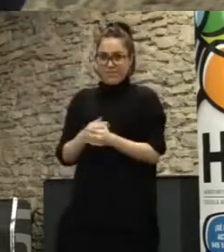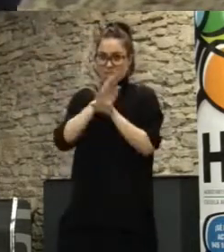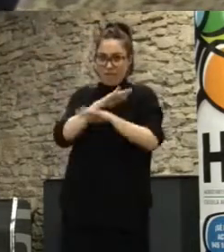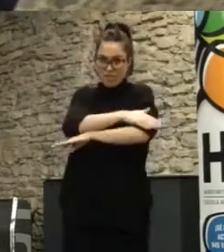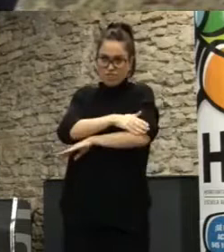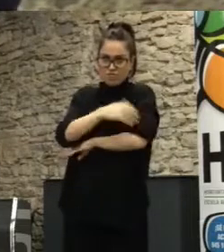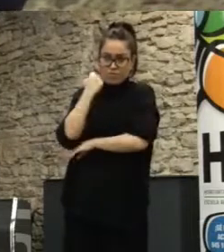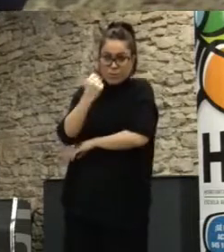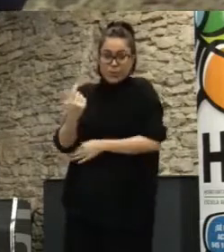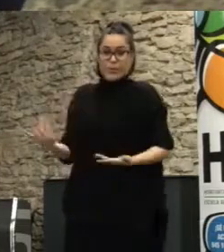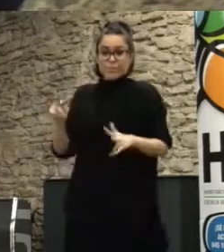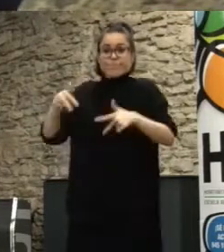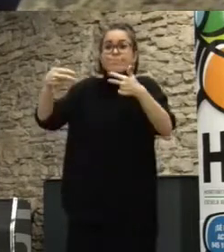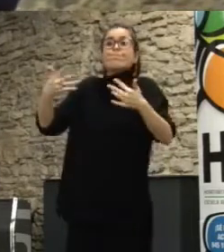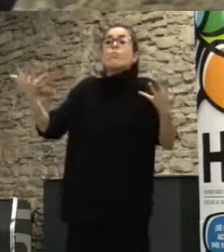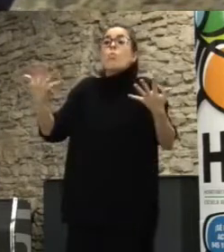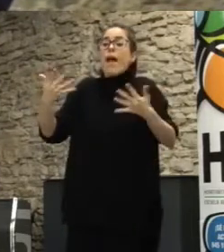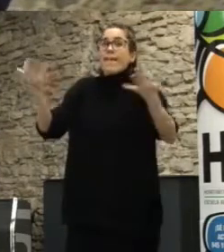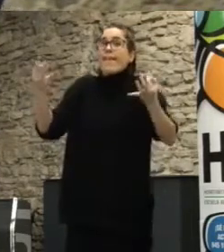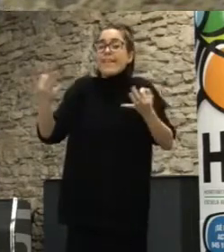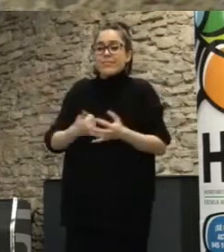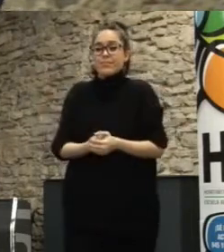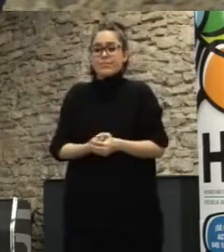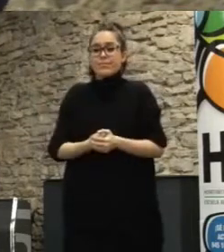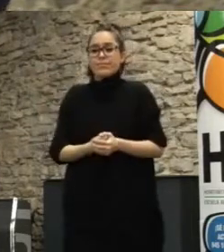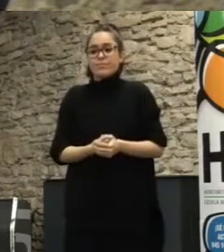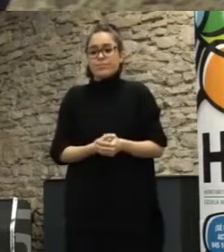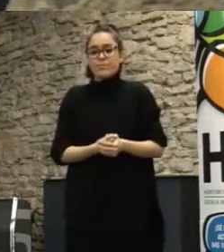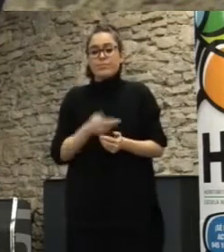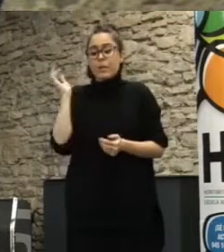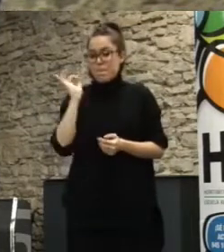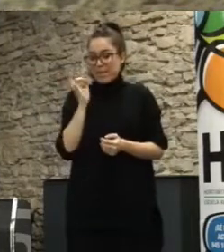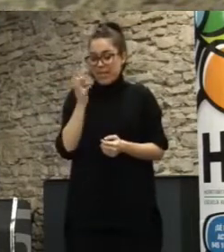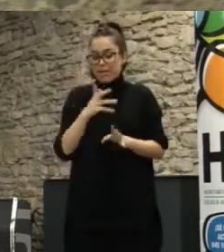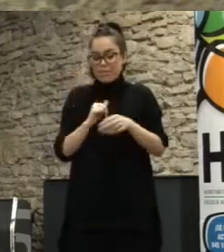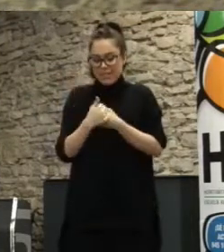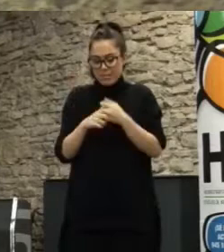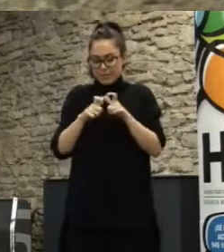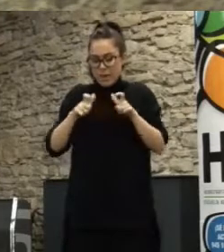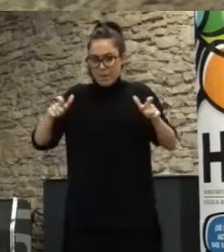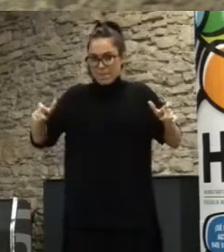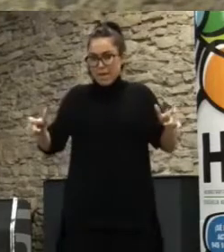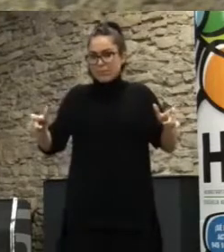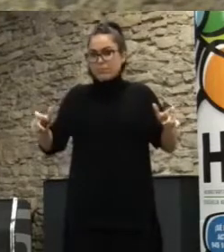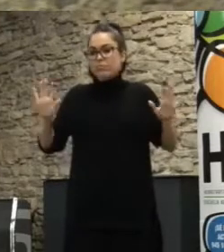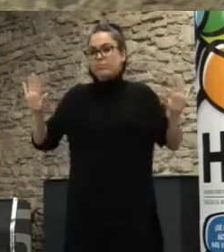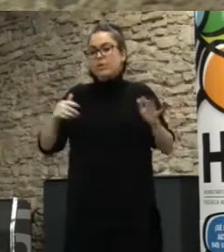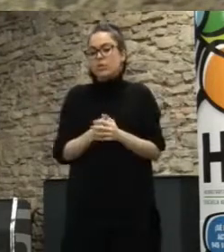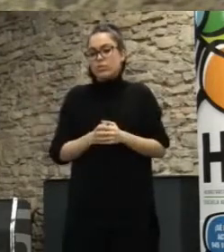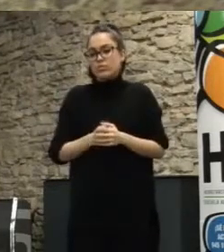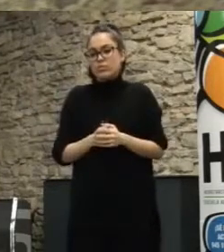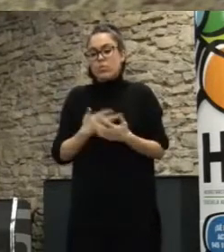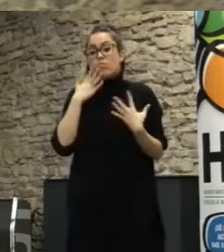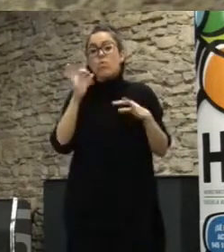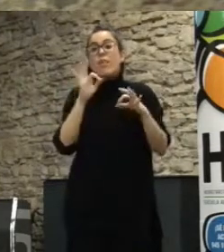o sea sin duda que hay un salto en el cuantitativo en la participación ojo que viene o sea el 15 me lo vimos